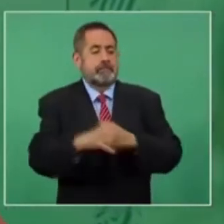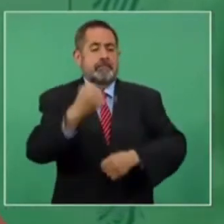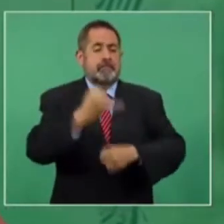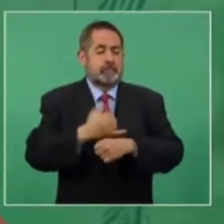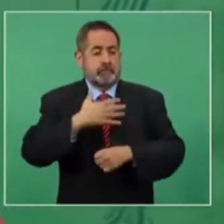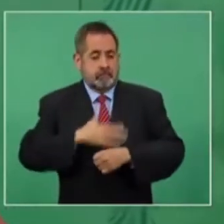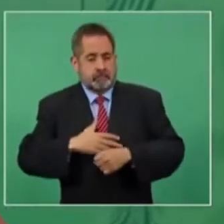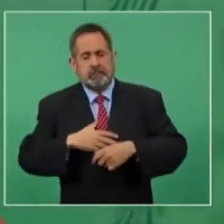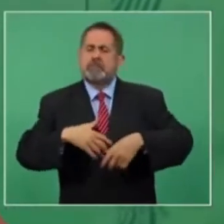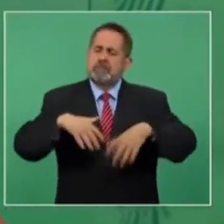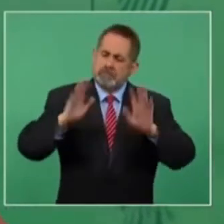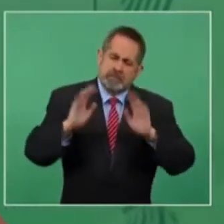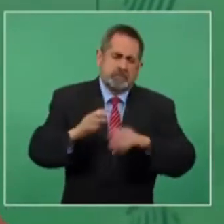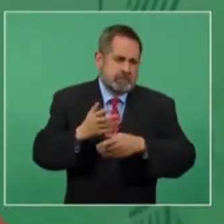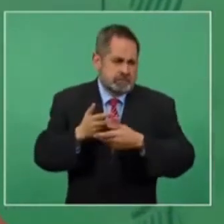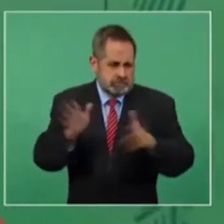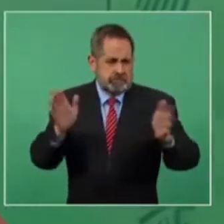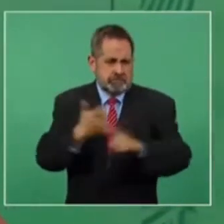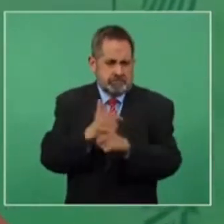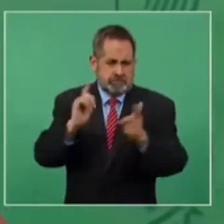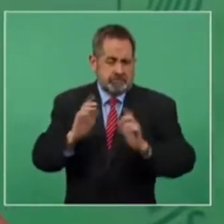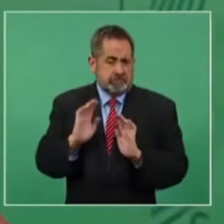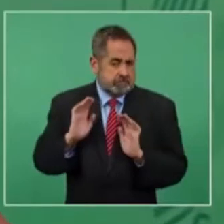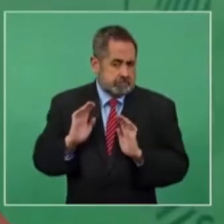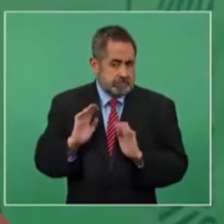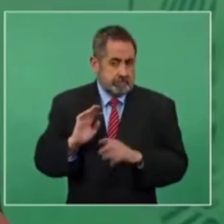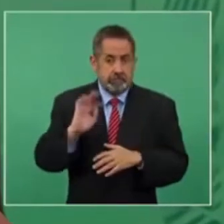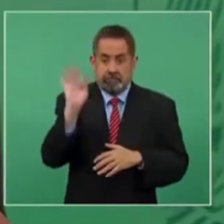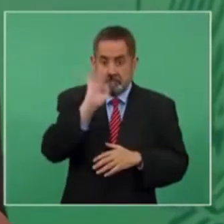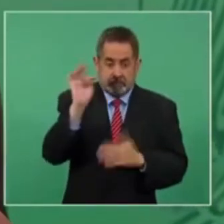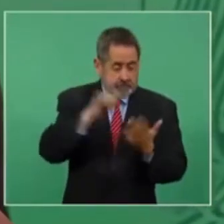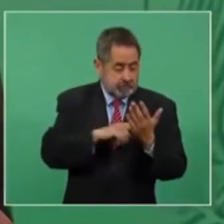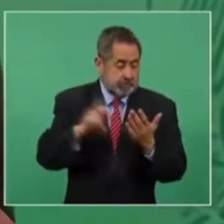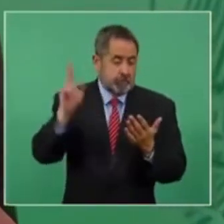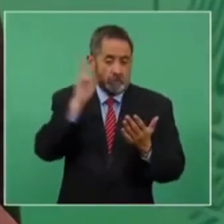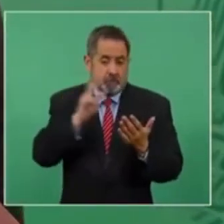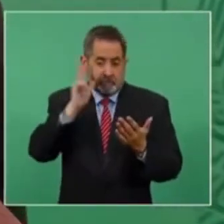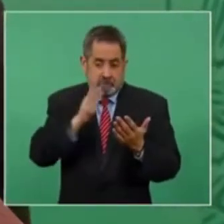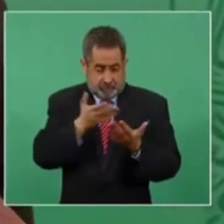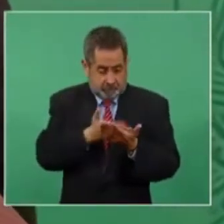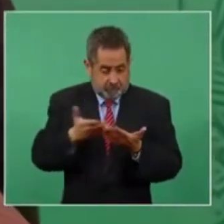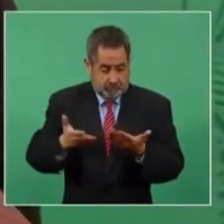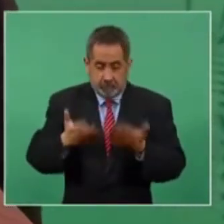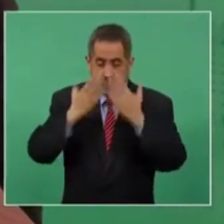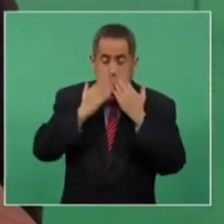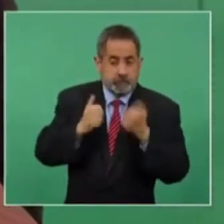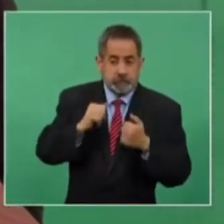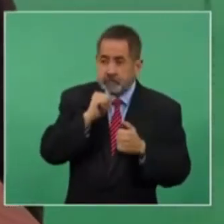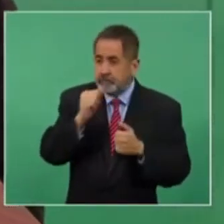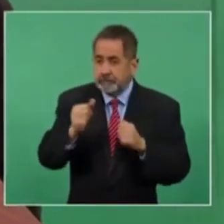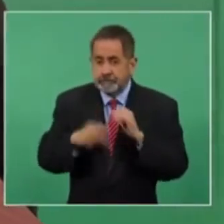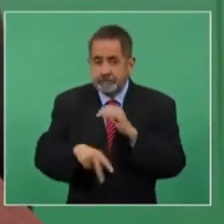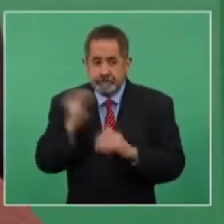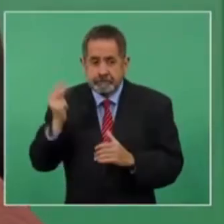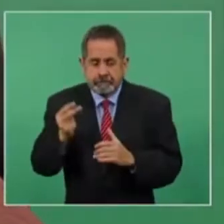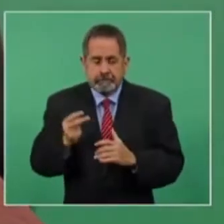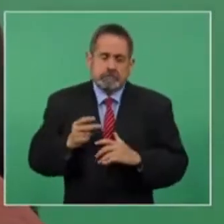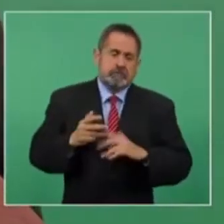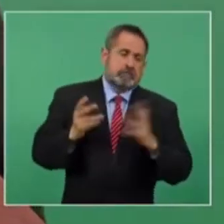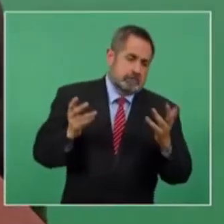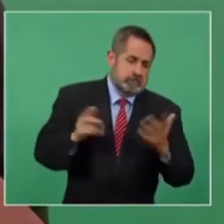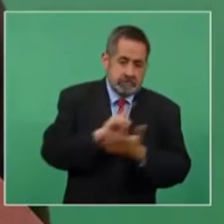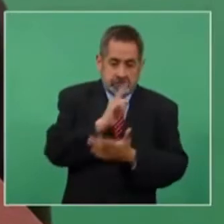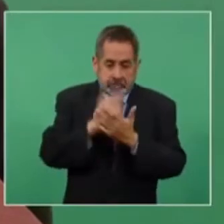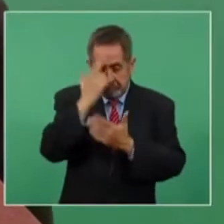acusado en el caso de que no existiera ningún